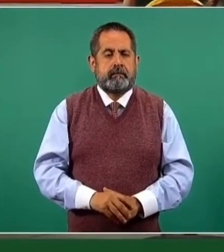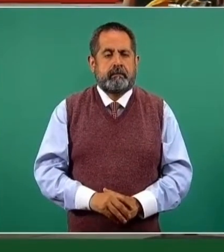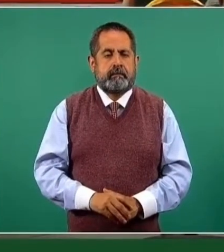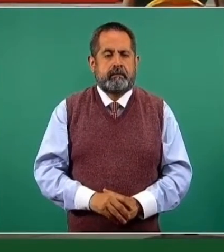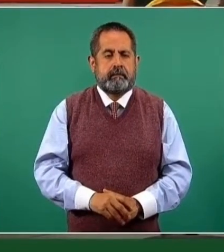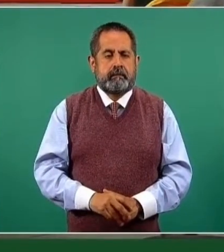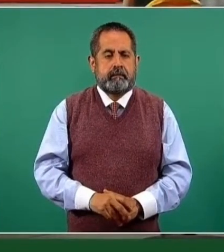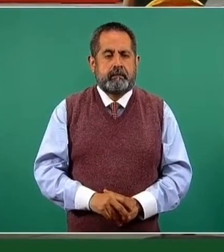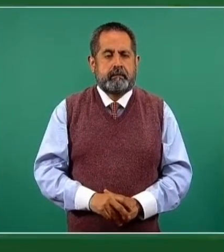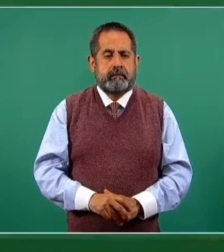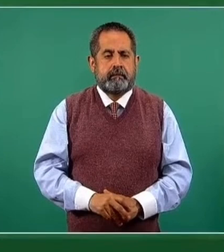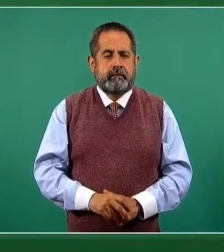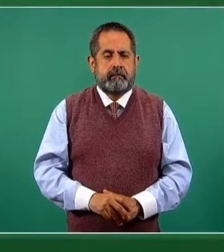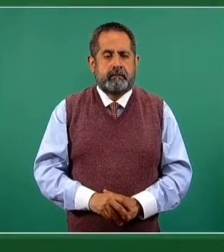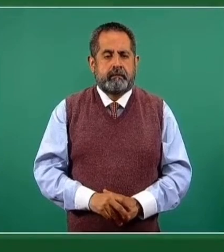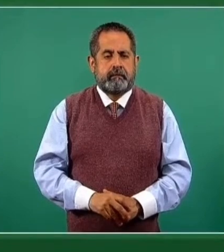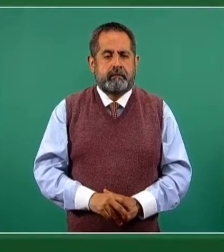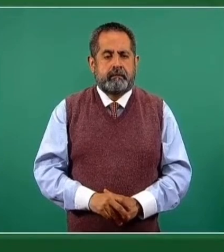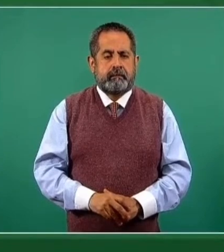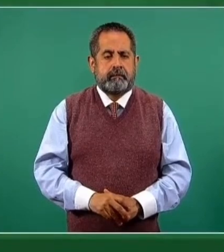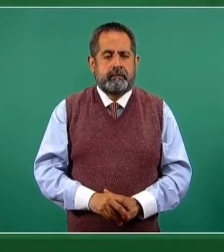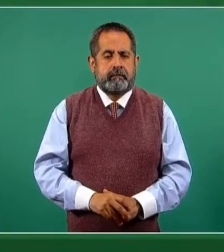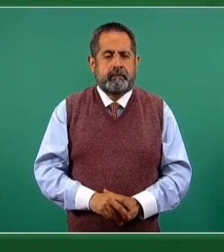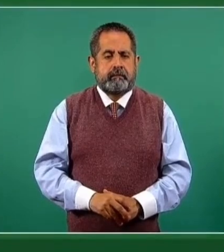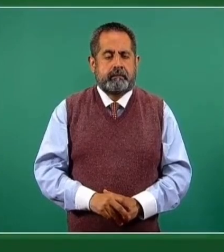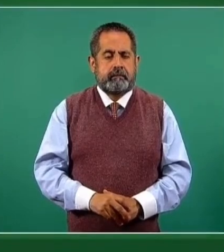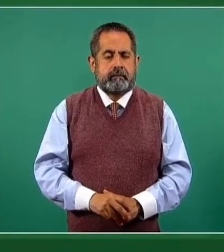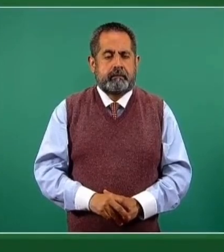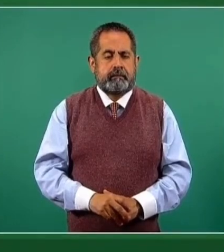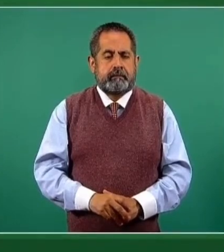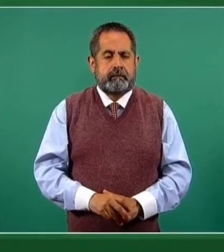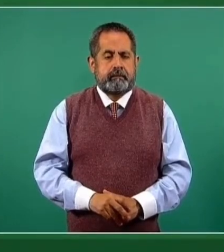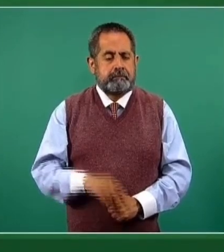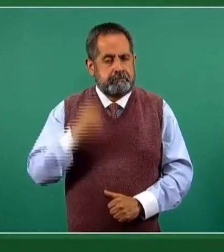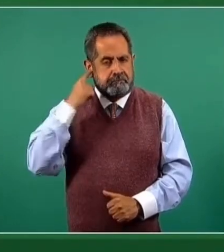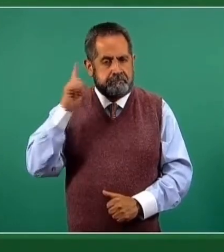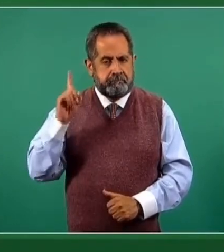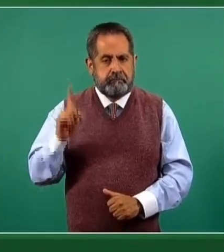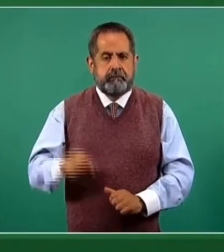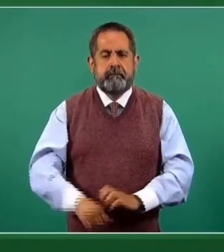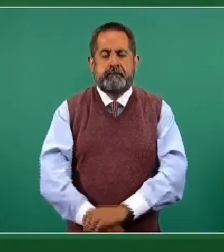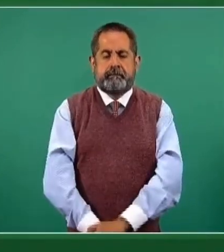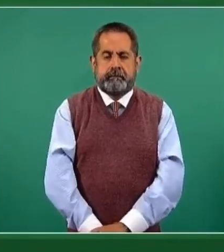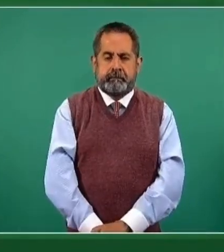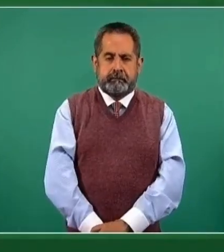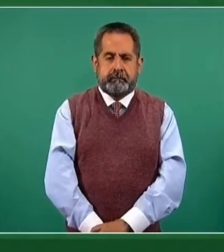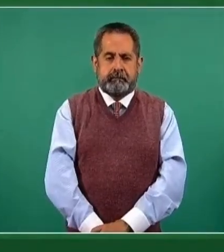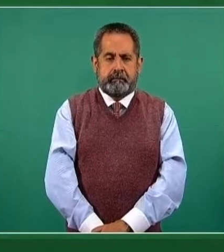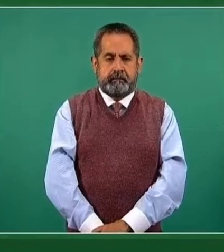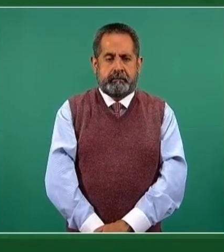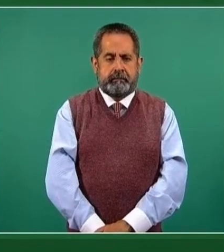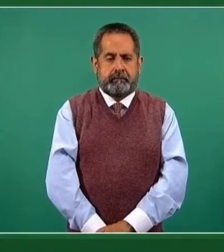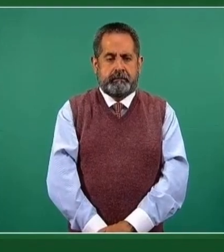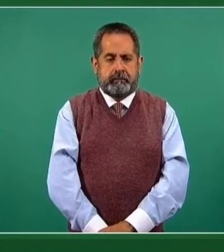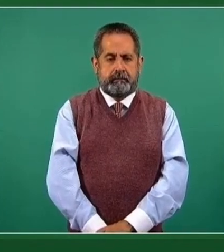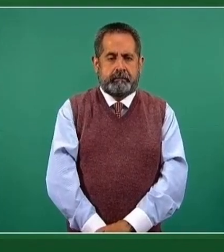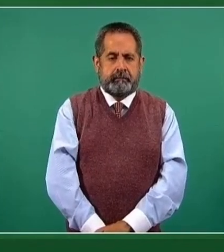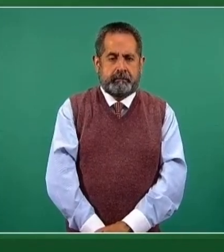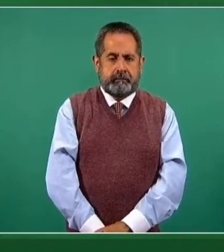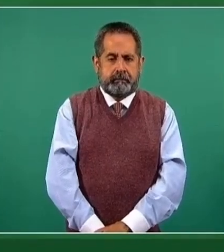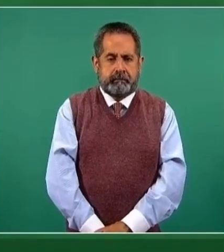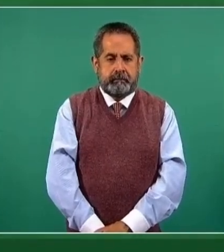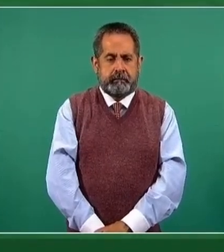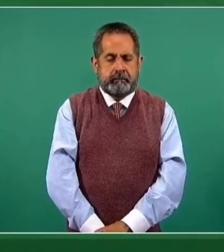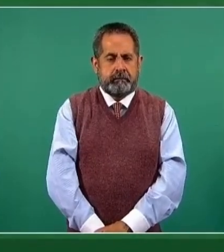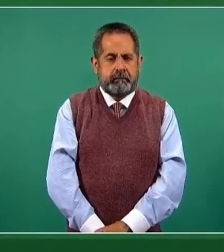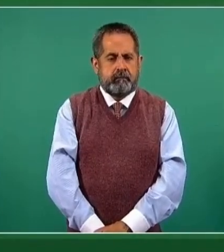Hola, buen día, soy Gloria Flores de Villahermosa, Tabasco, y mi pregunta es la siguiente. En caso de que yo me aplique la vacuna